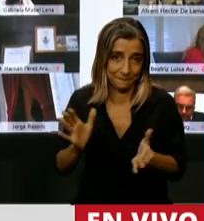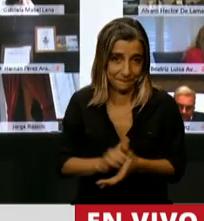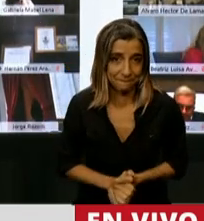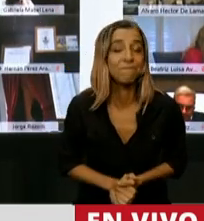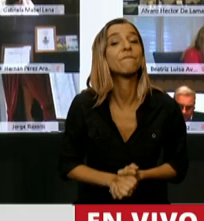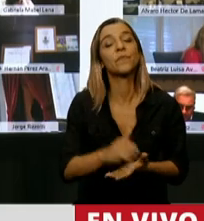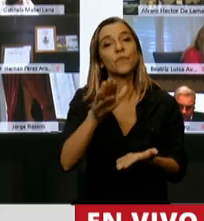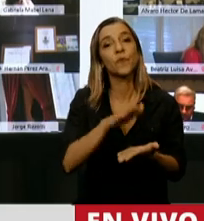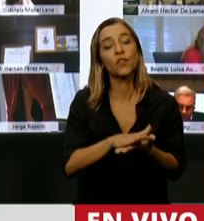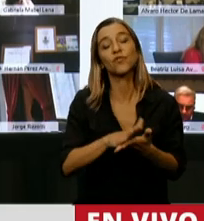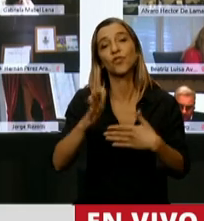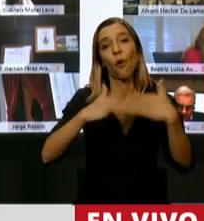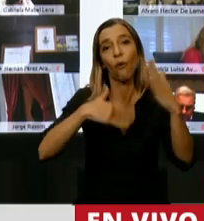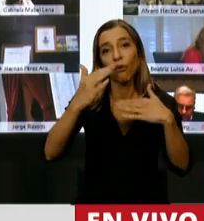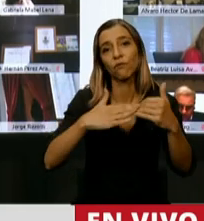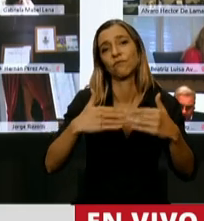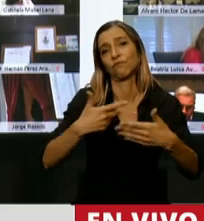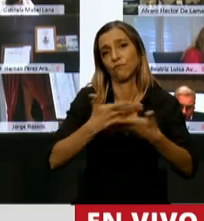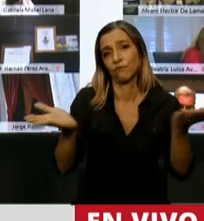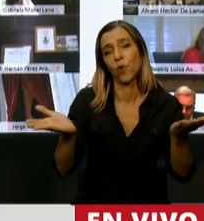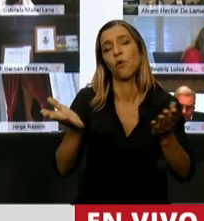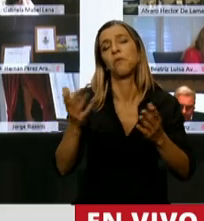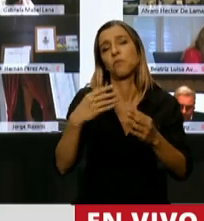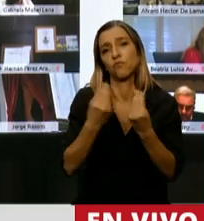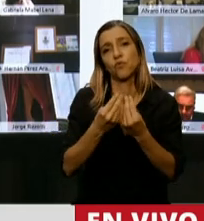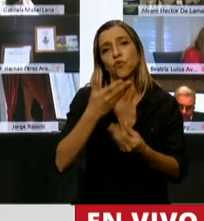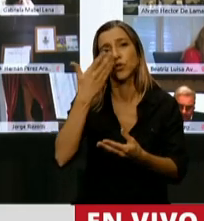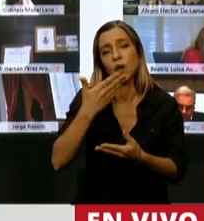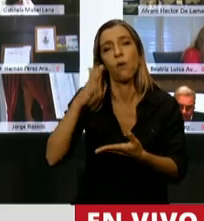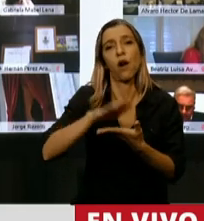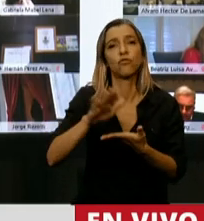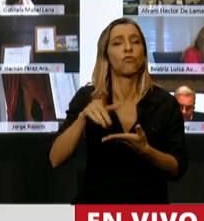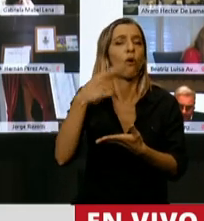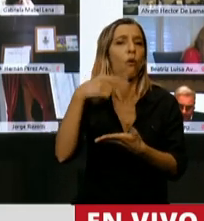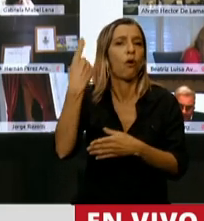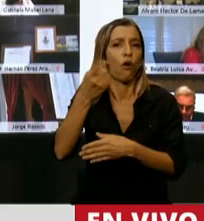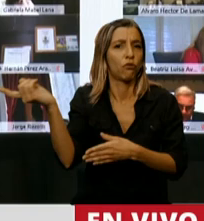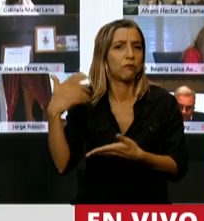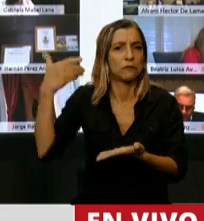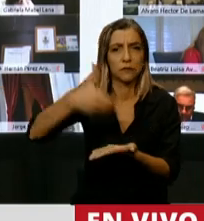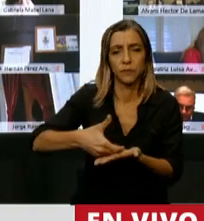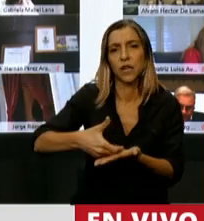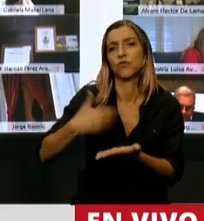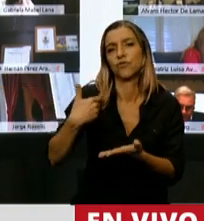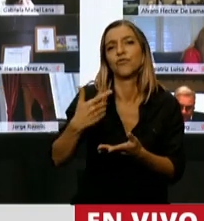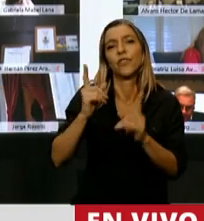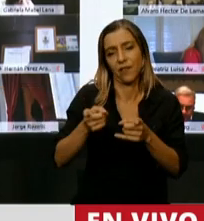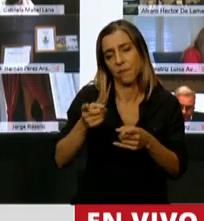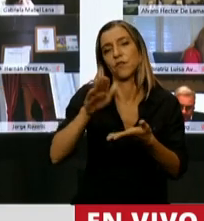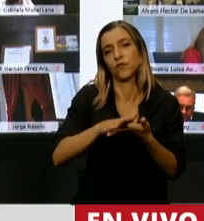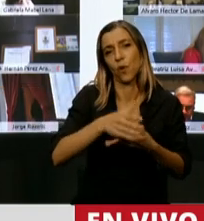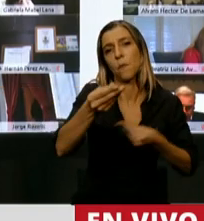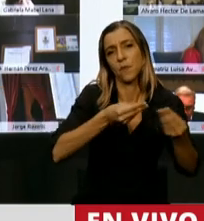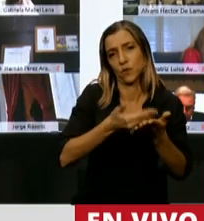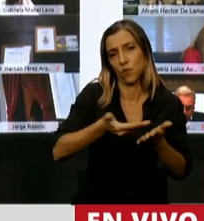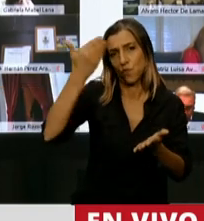públicas se dijo también, se habló de una inversión paupérrima en el anterior presupuesto, obviamente que Argentina